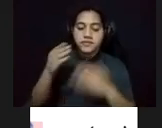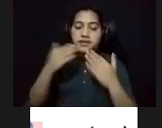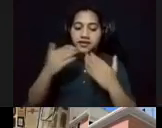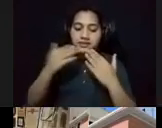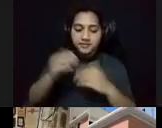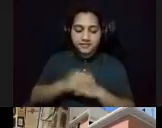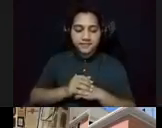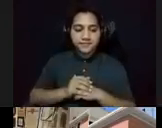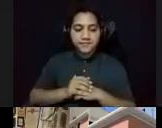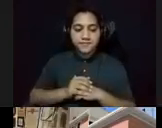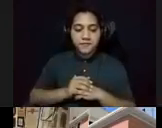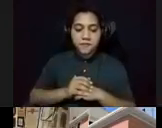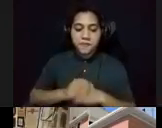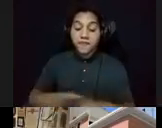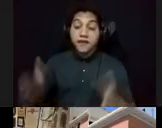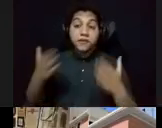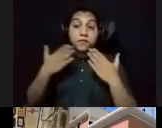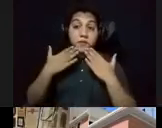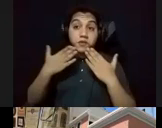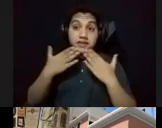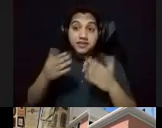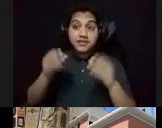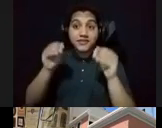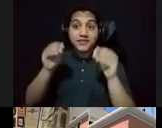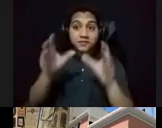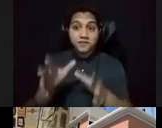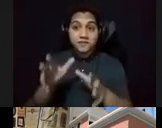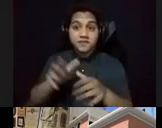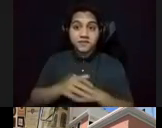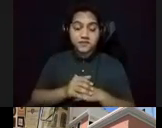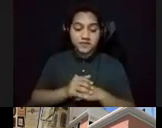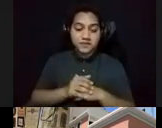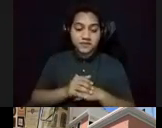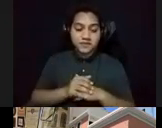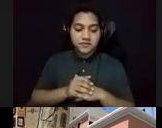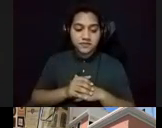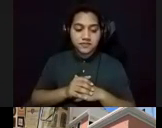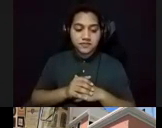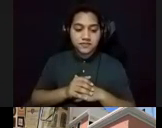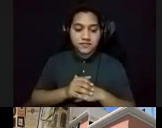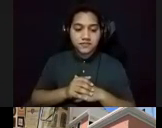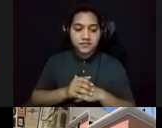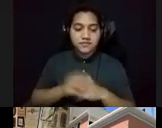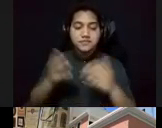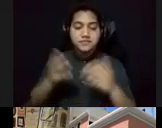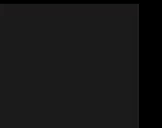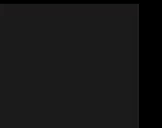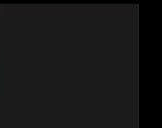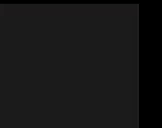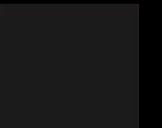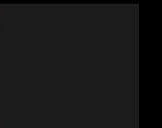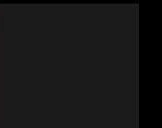Muchísimas gracias, profesora. Y deseo comunicarle que a través de Facebook nos está